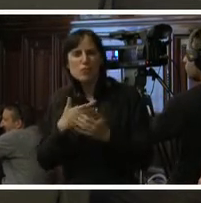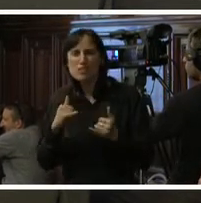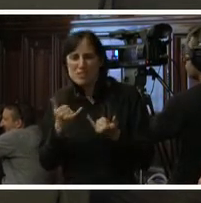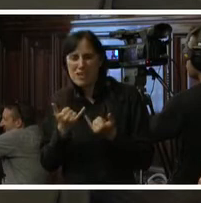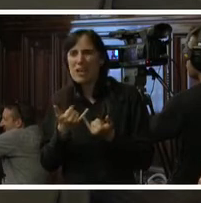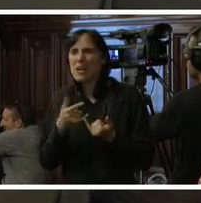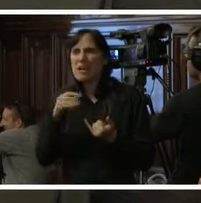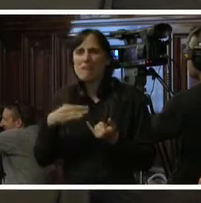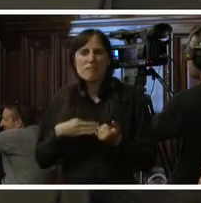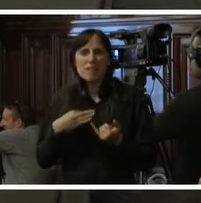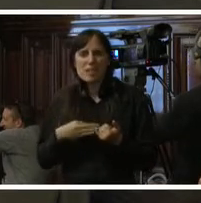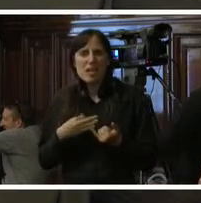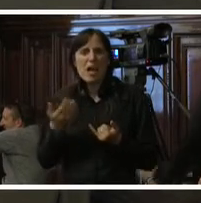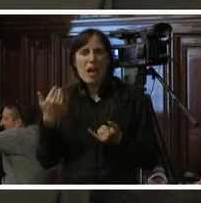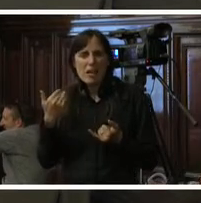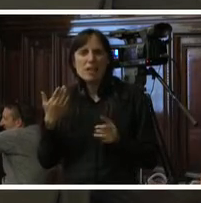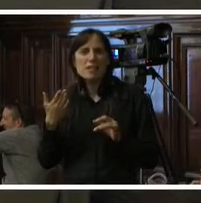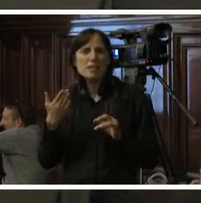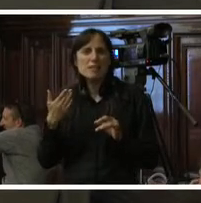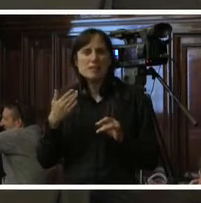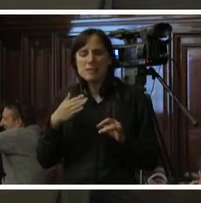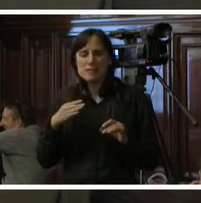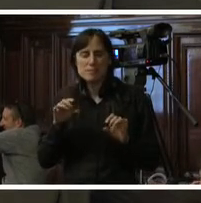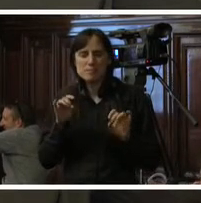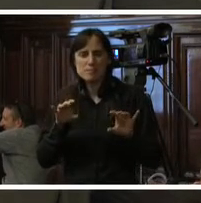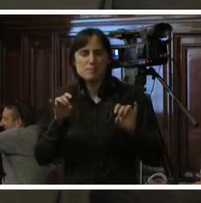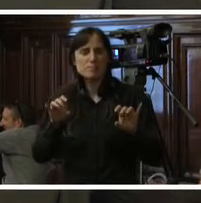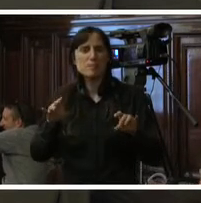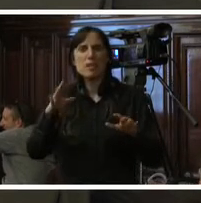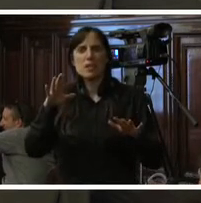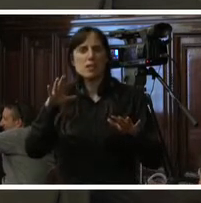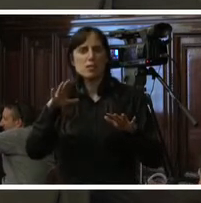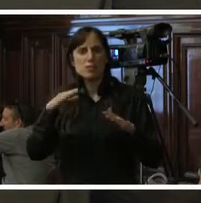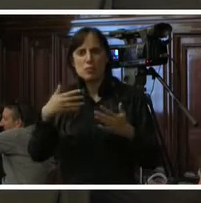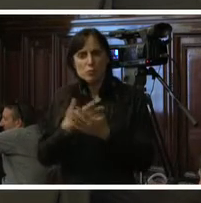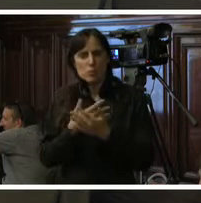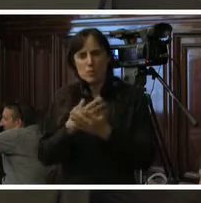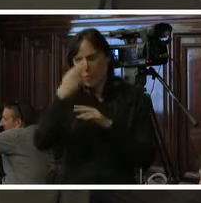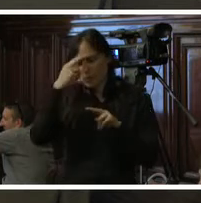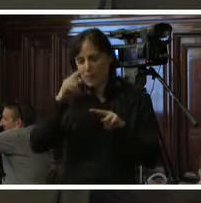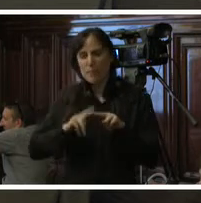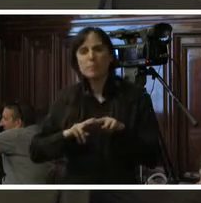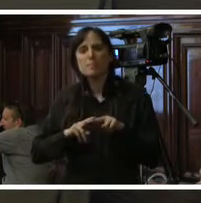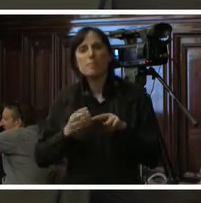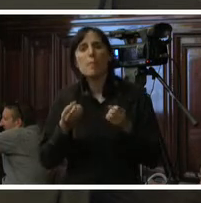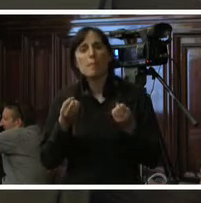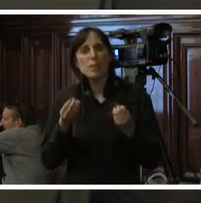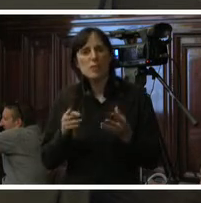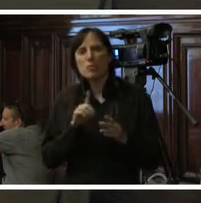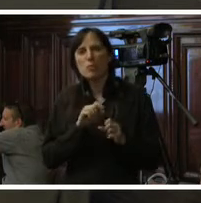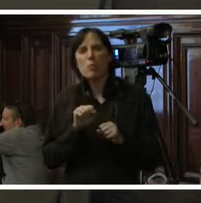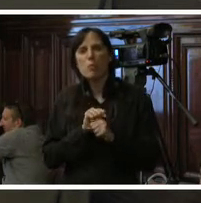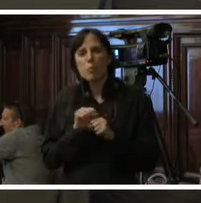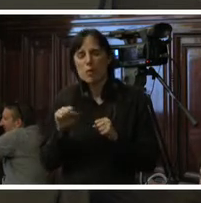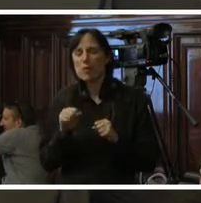sufrido los estragos de la epidemia y de las que puedan llegar a sufrirlo. En ese sentido creo que no podemos dejar de